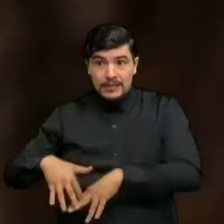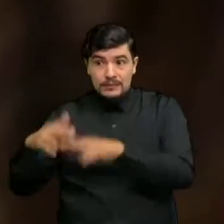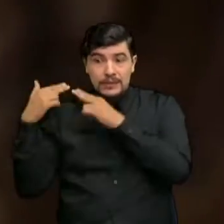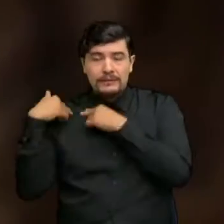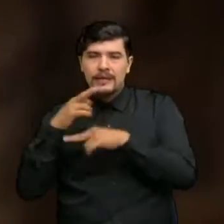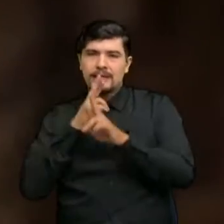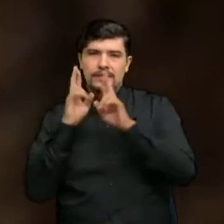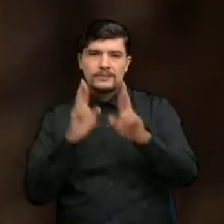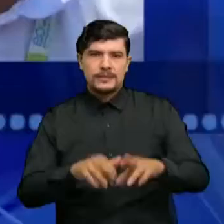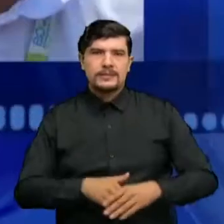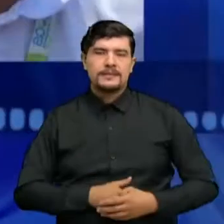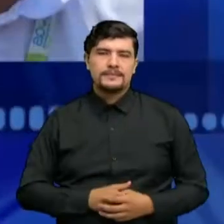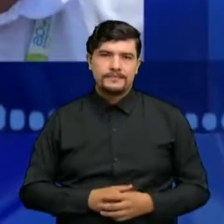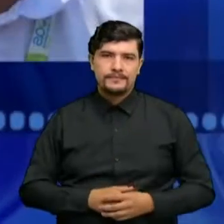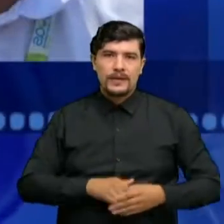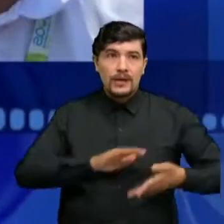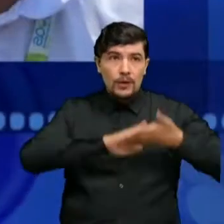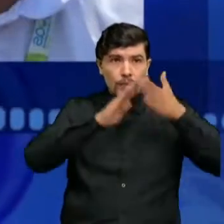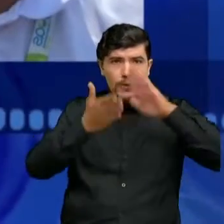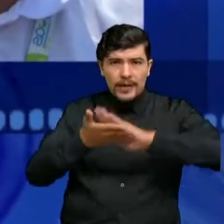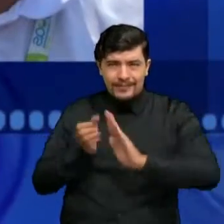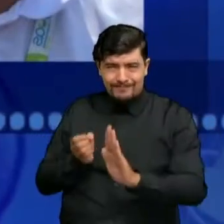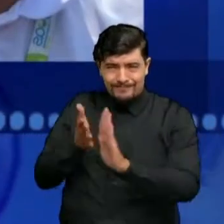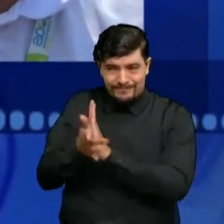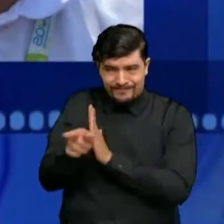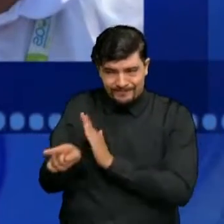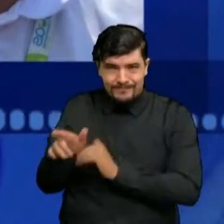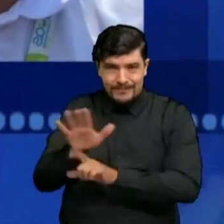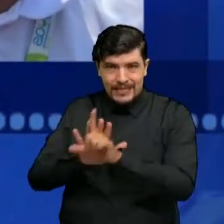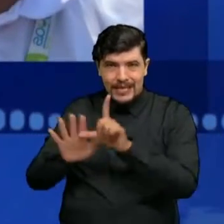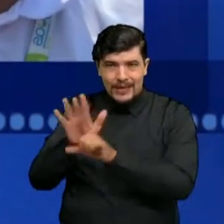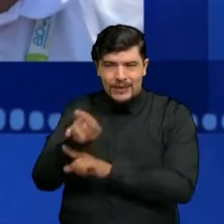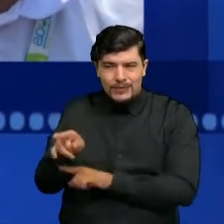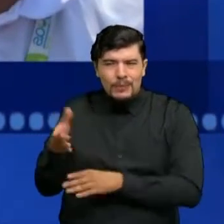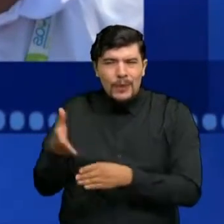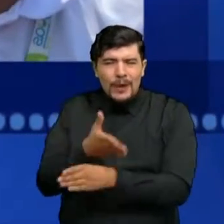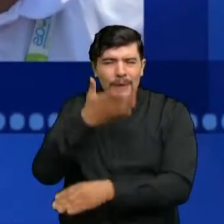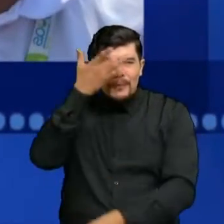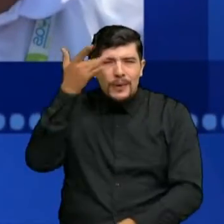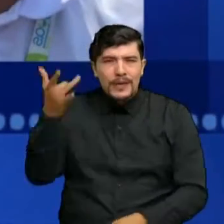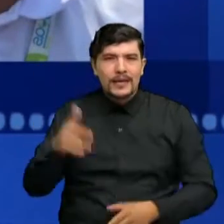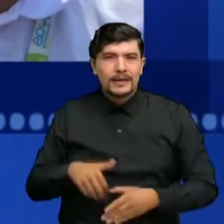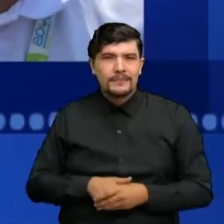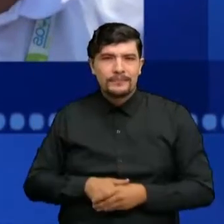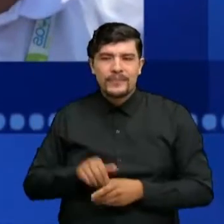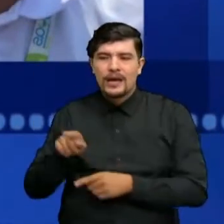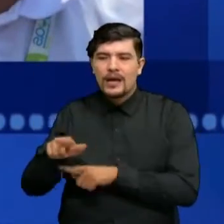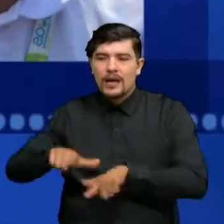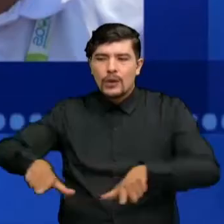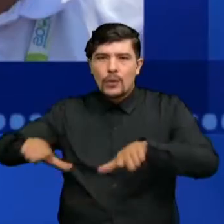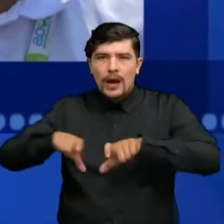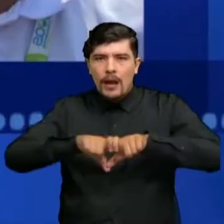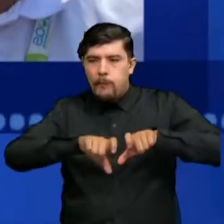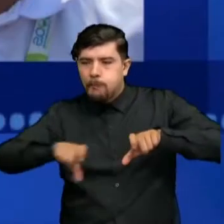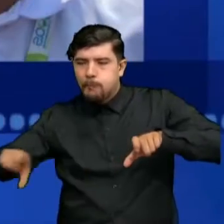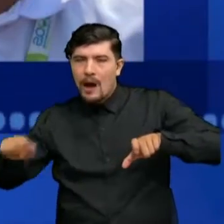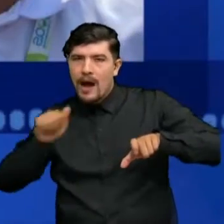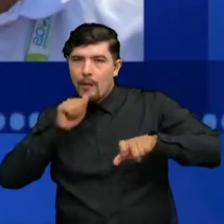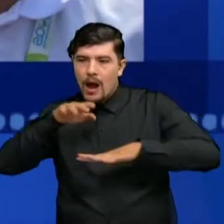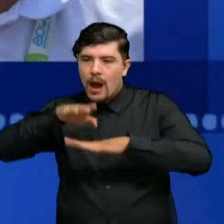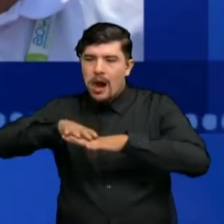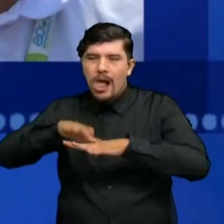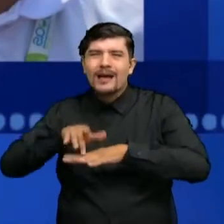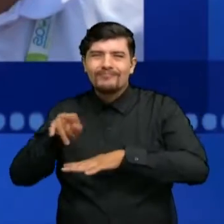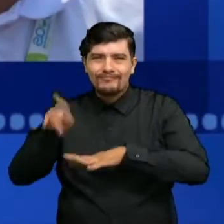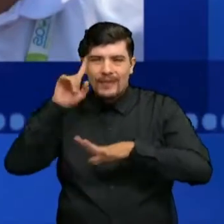refirió. Como manifiesta la comunidad en el video, la problemática se está presentando en una obra de alcantarillado ejecutada